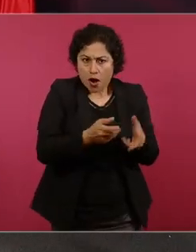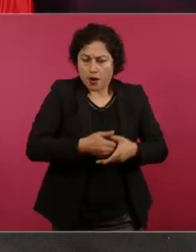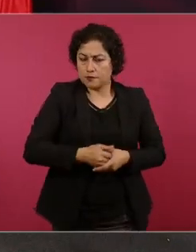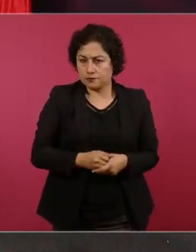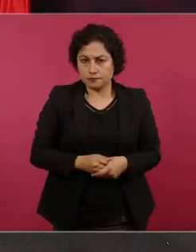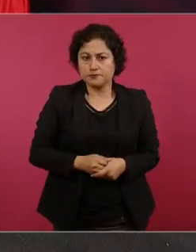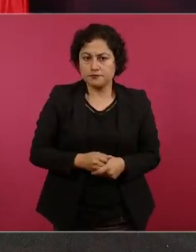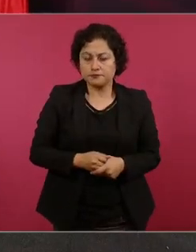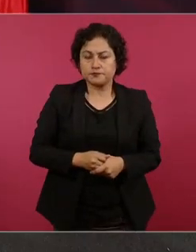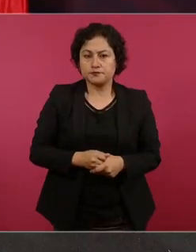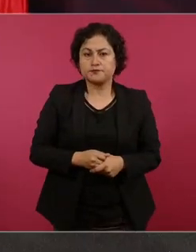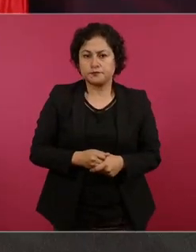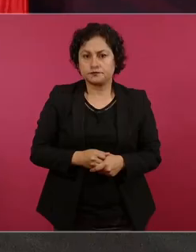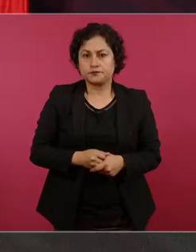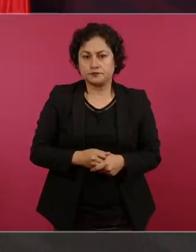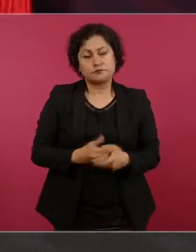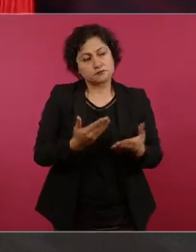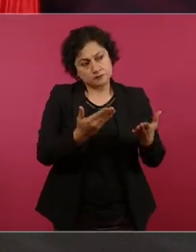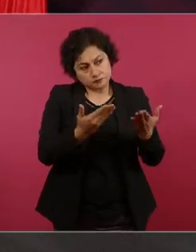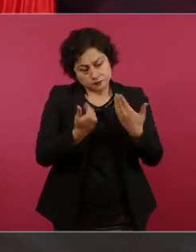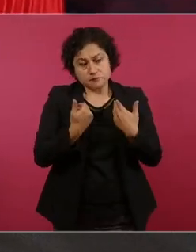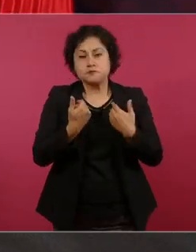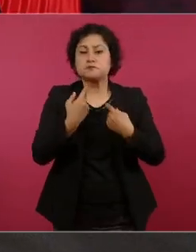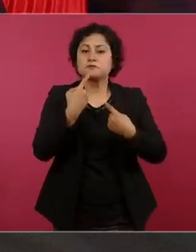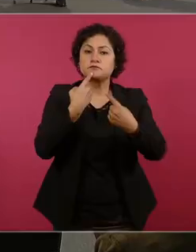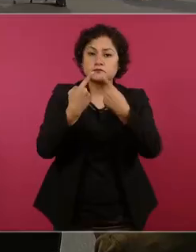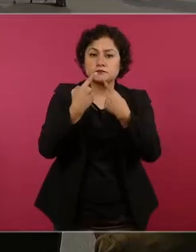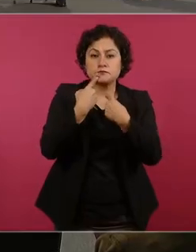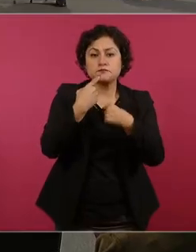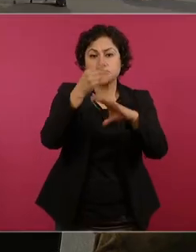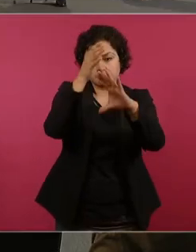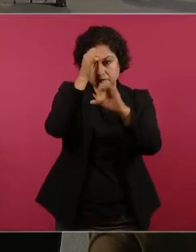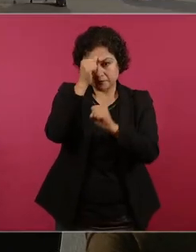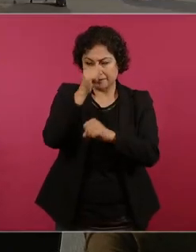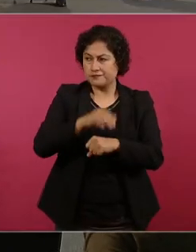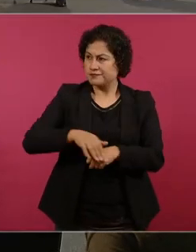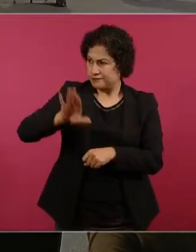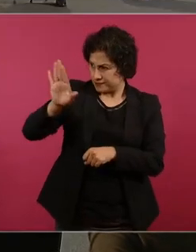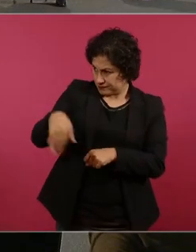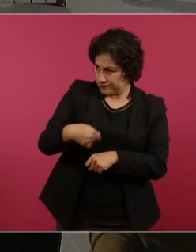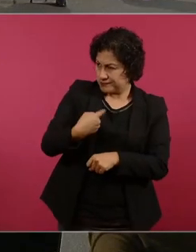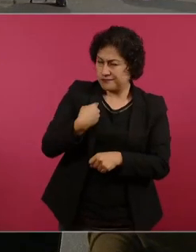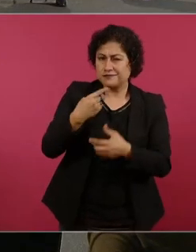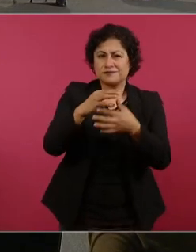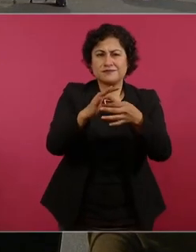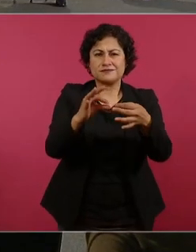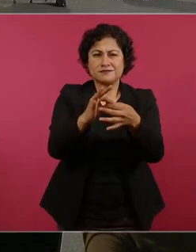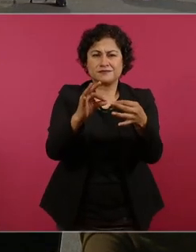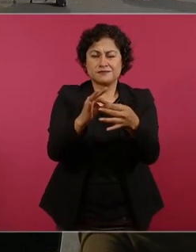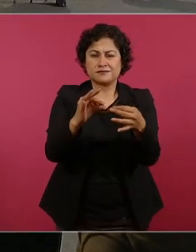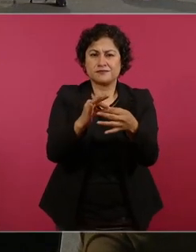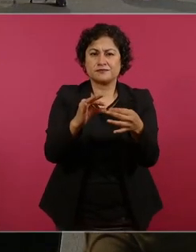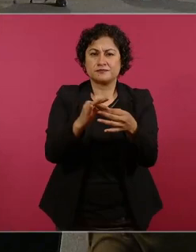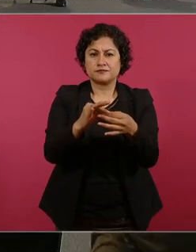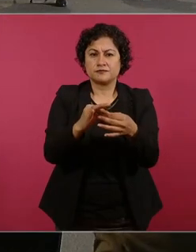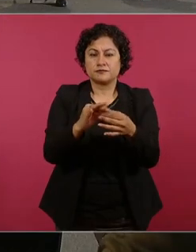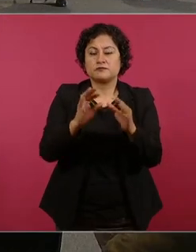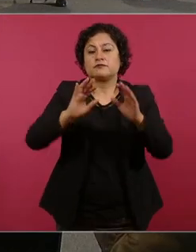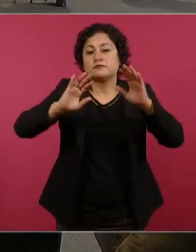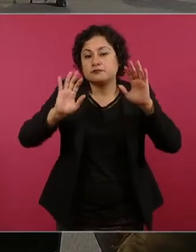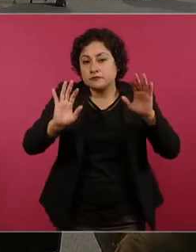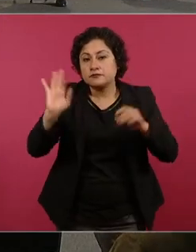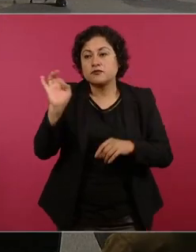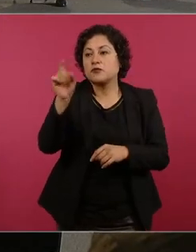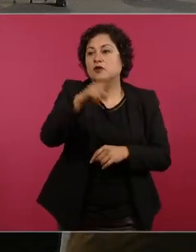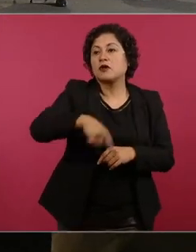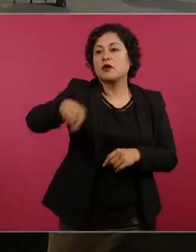este tener un acuerdo ¿por qué no lo explicas tú para que no vayan a pensar que yo